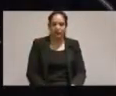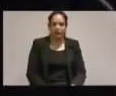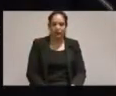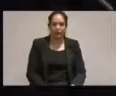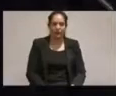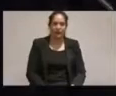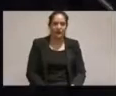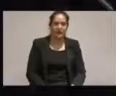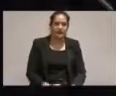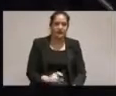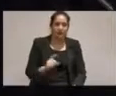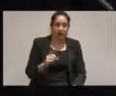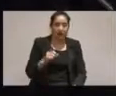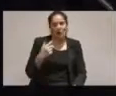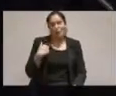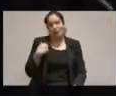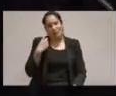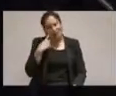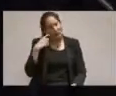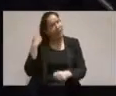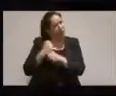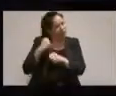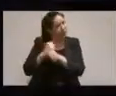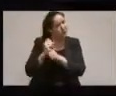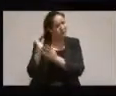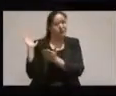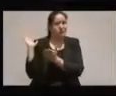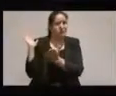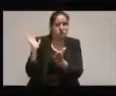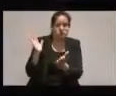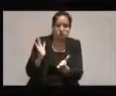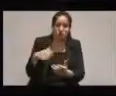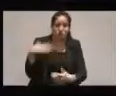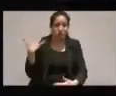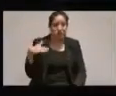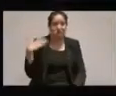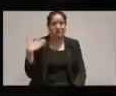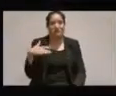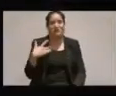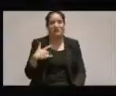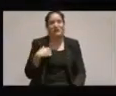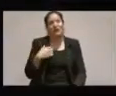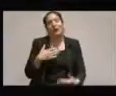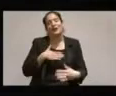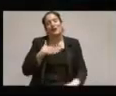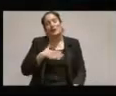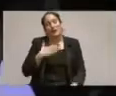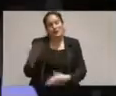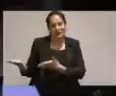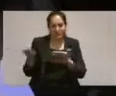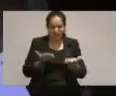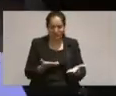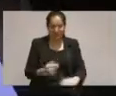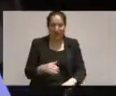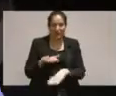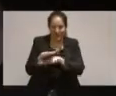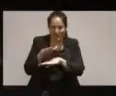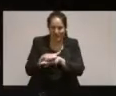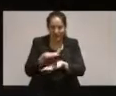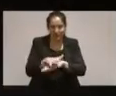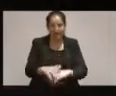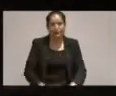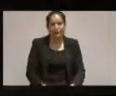Que un poquito de trayectoria tiene el señor, ¿no, Maninés? felicitaciones. Un placer tenerlo en el escenario, felicitaciones.